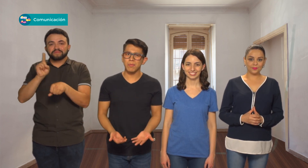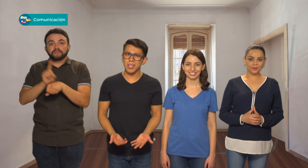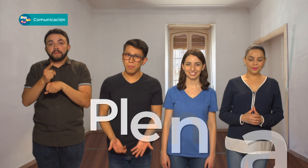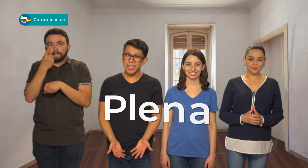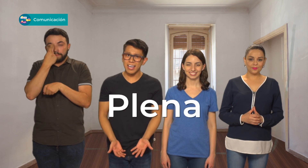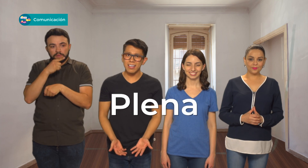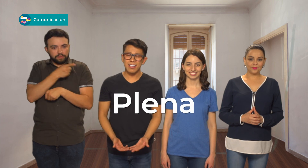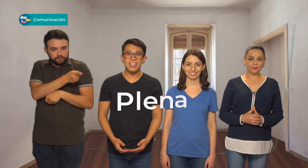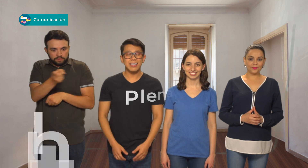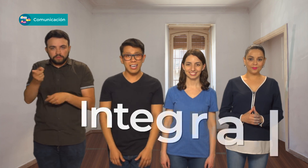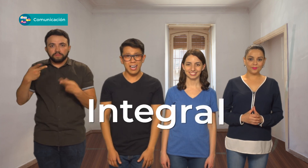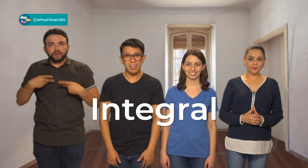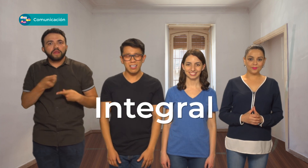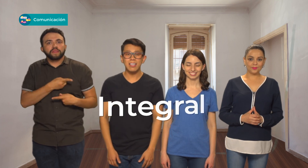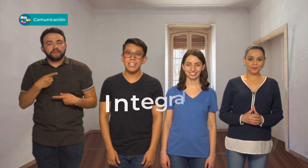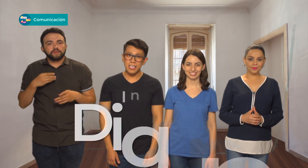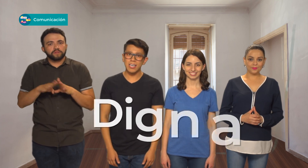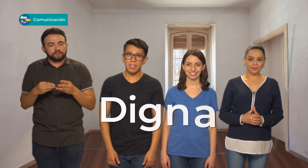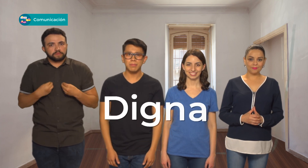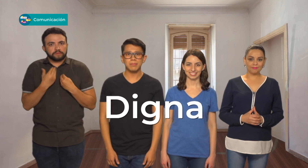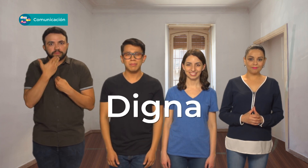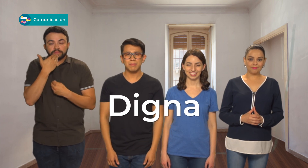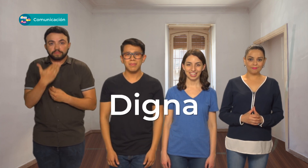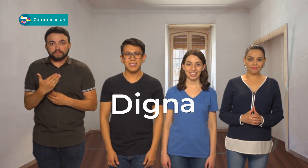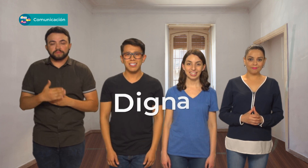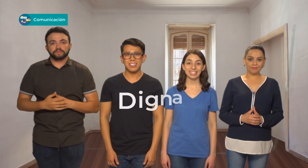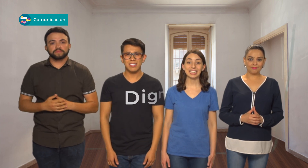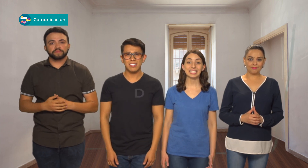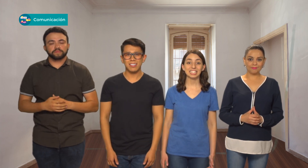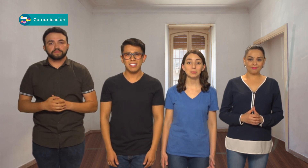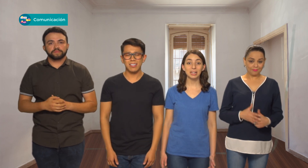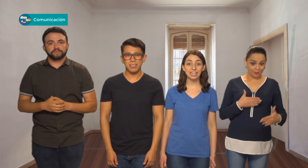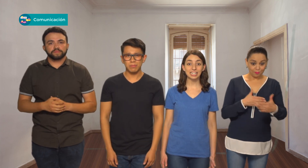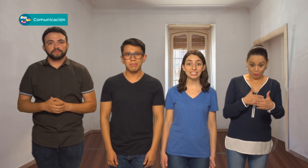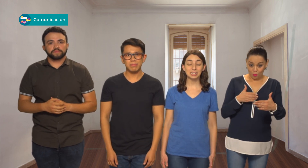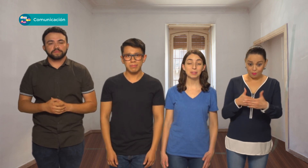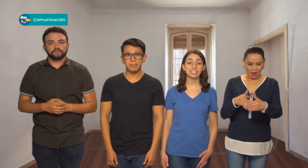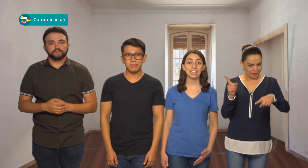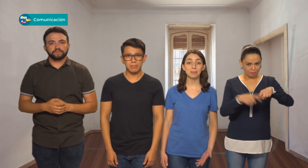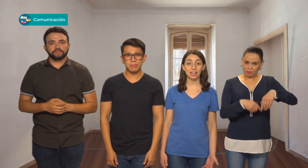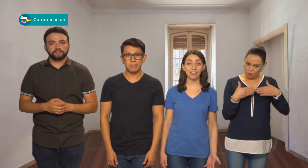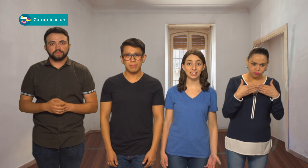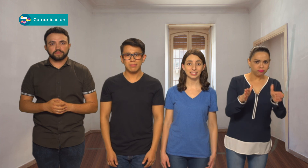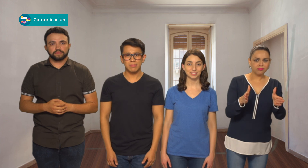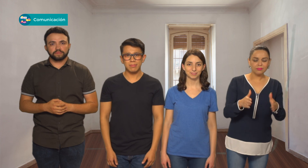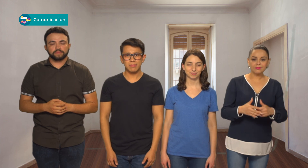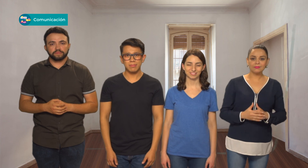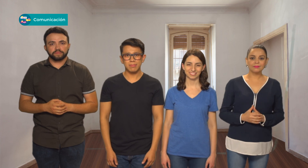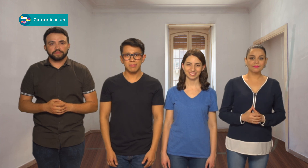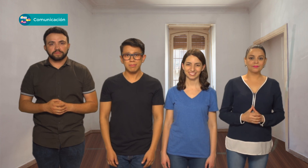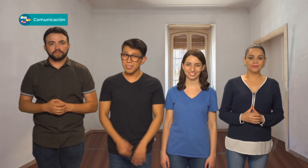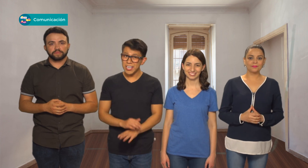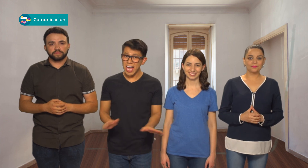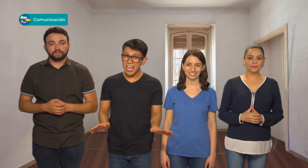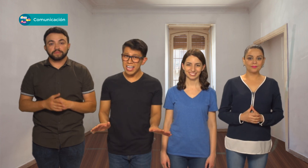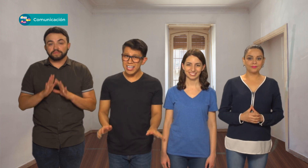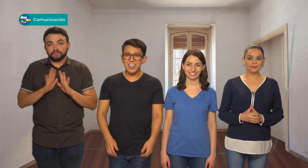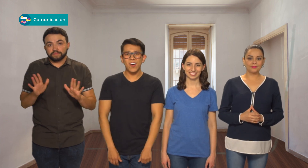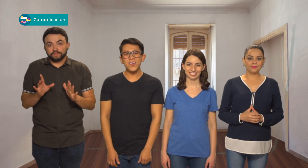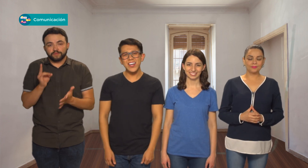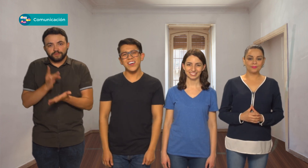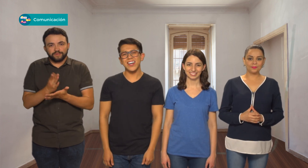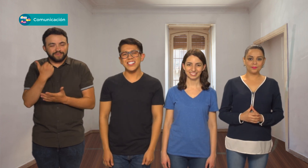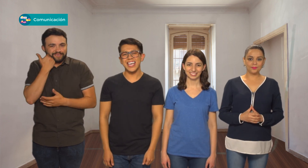tengan una vida plena, integral y digna. Y que esas barreras deben ser libradas. Y ya,